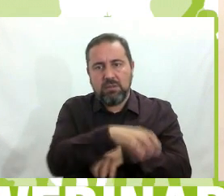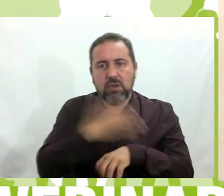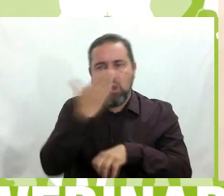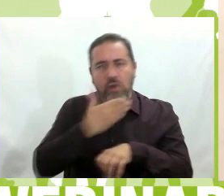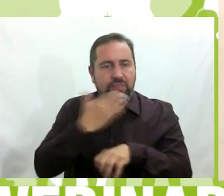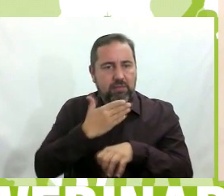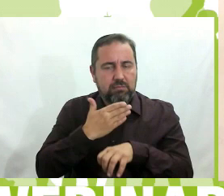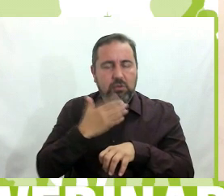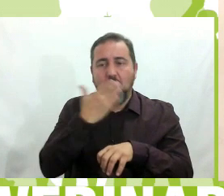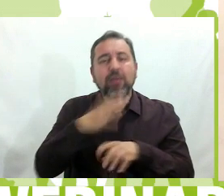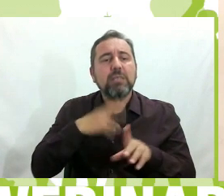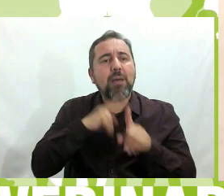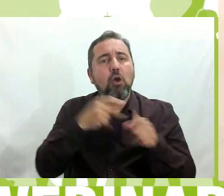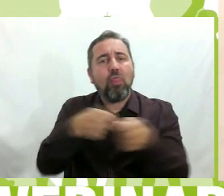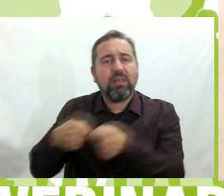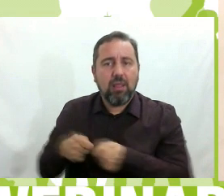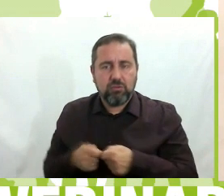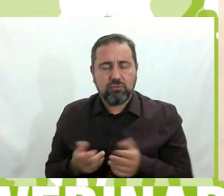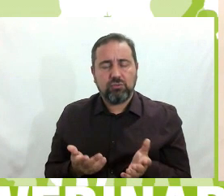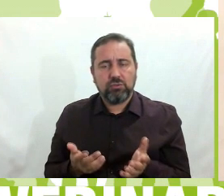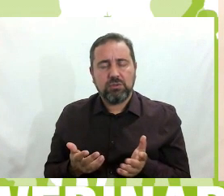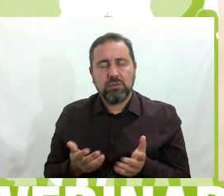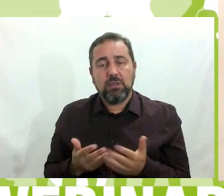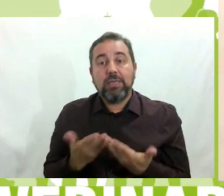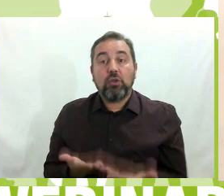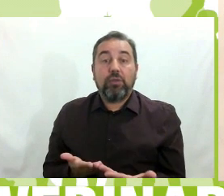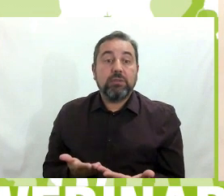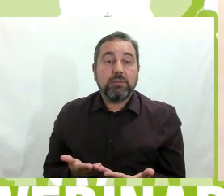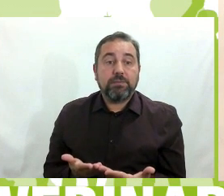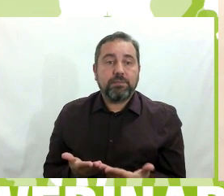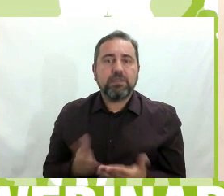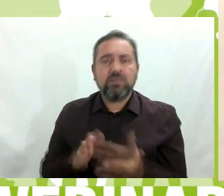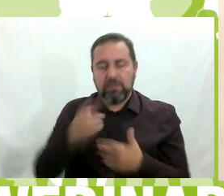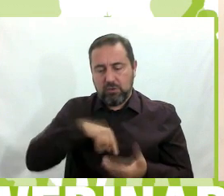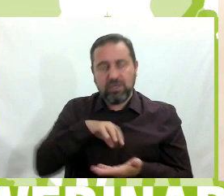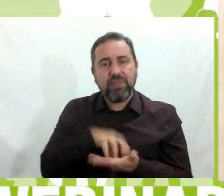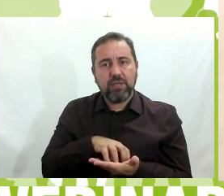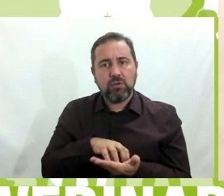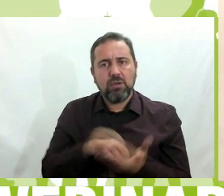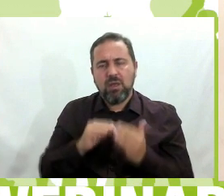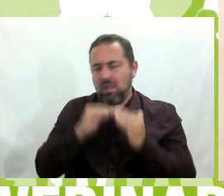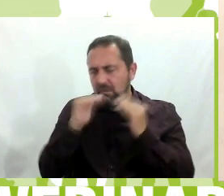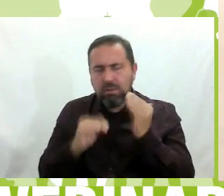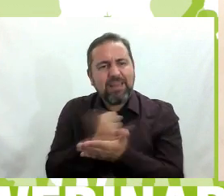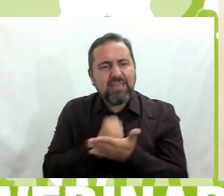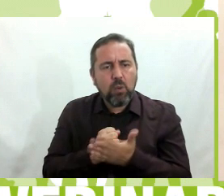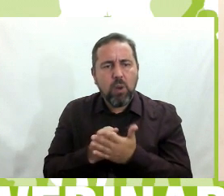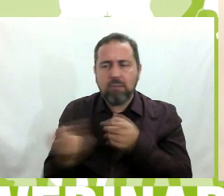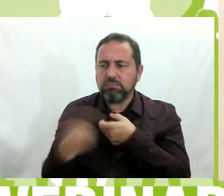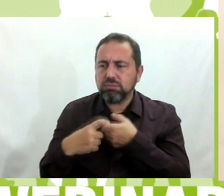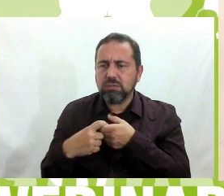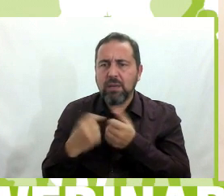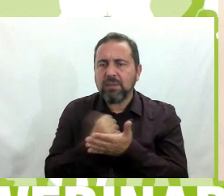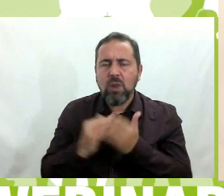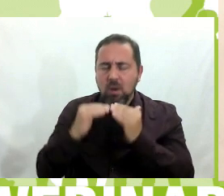concertada. Entonces, esto supuso para el centro un descenso alarmante de la matrícula y